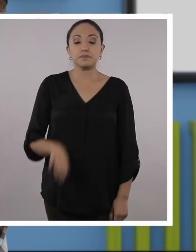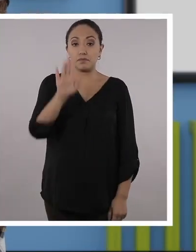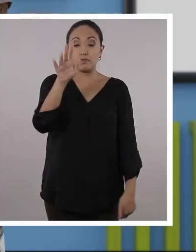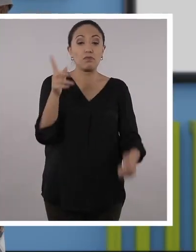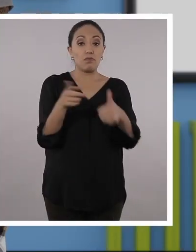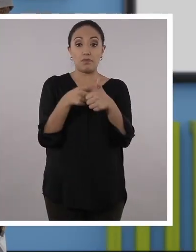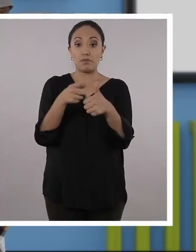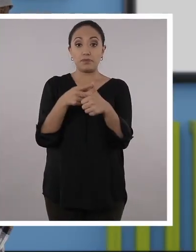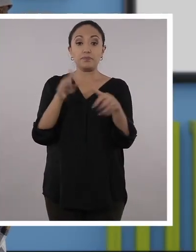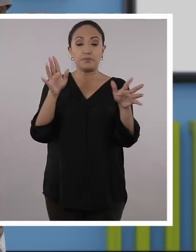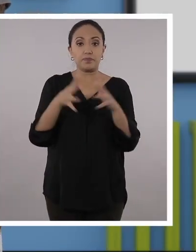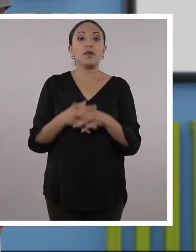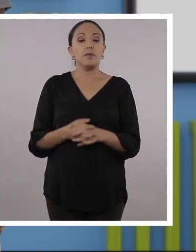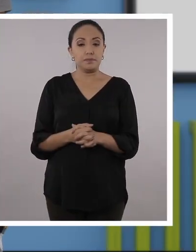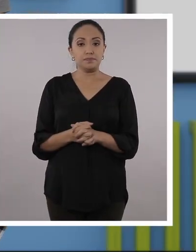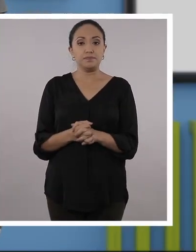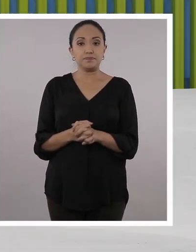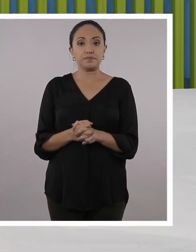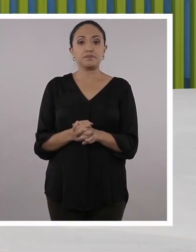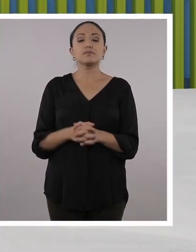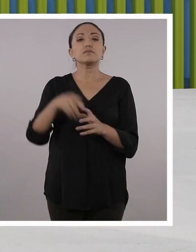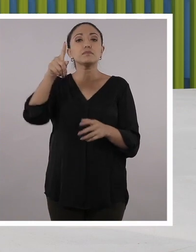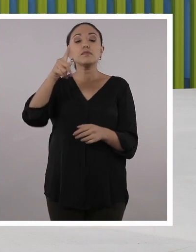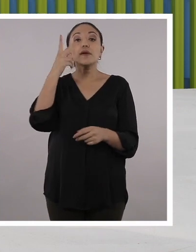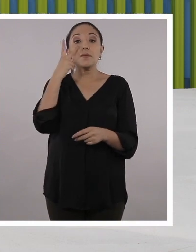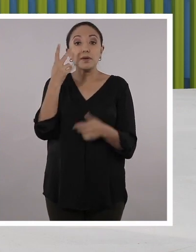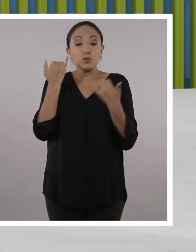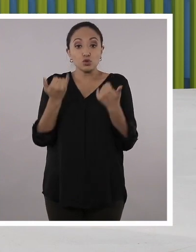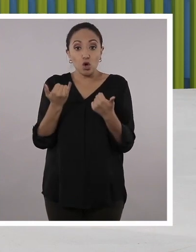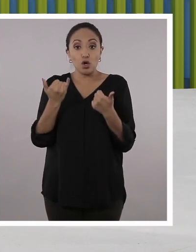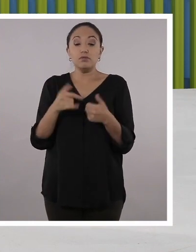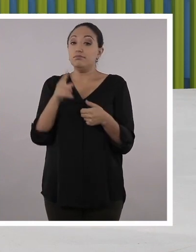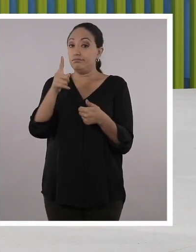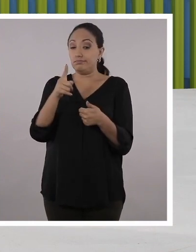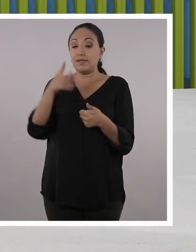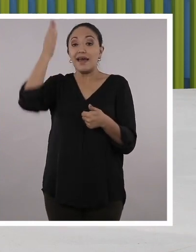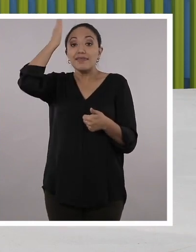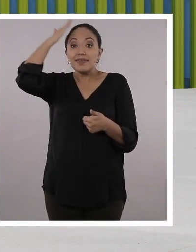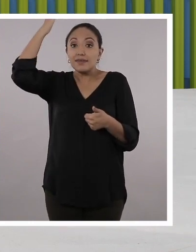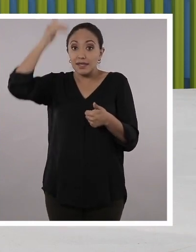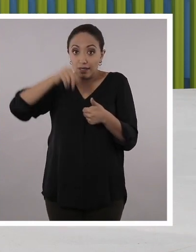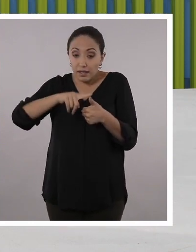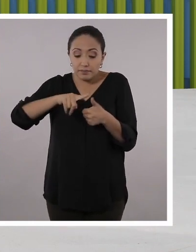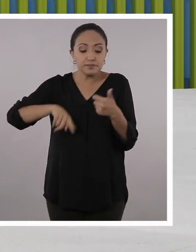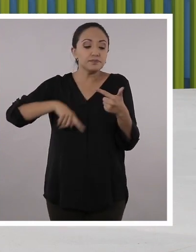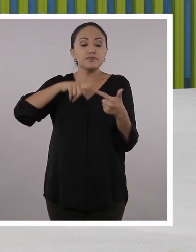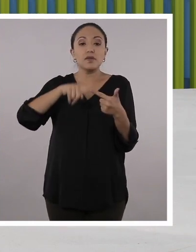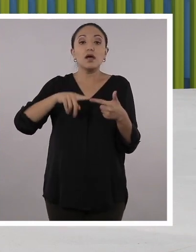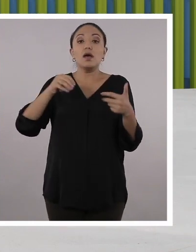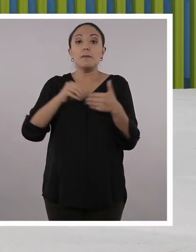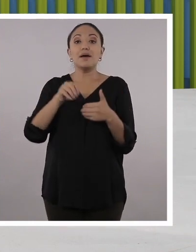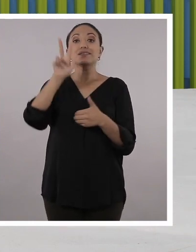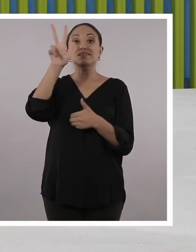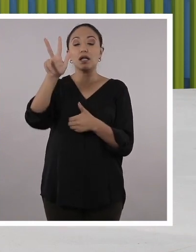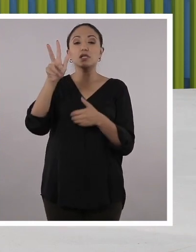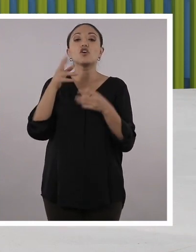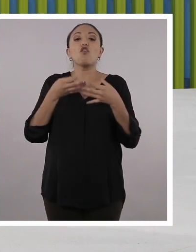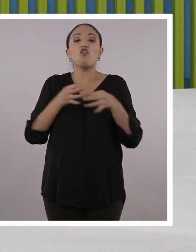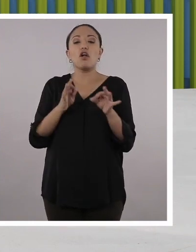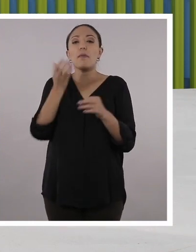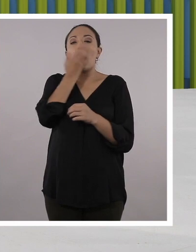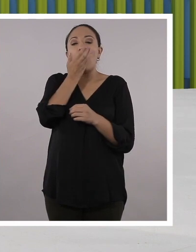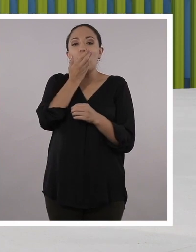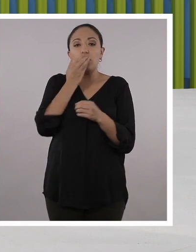Primero, recordemos qué vimos. A ver. Chicos y chicas, vimos la sílaba tónica y además conocimos tres tipos de